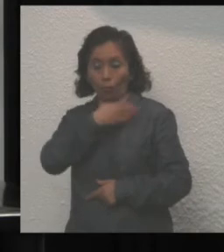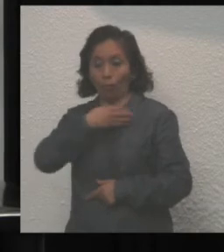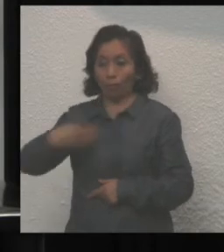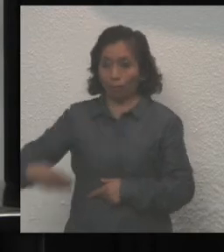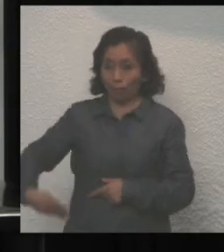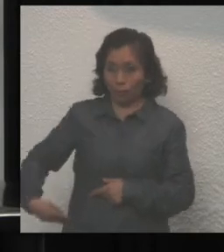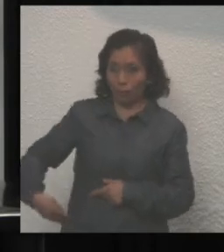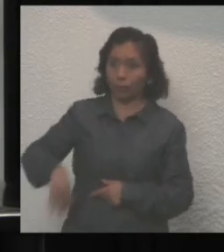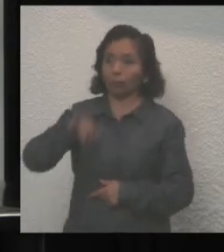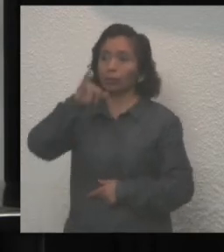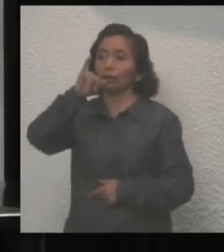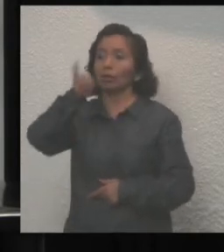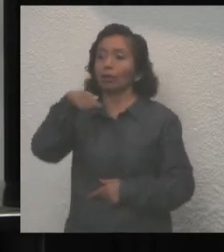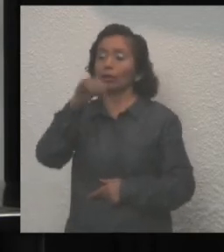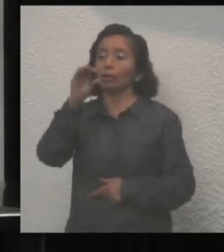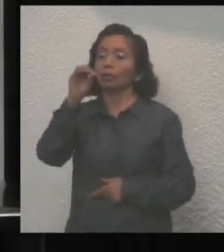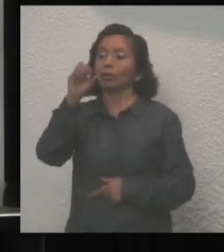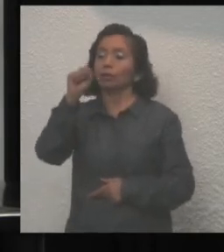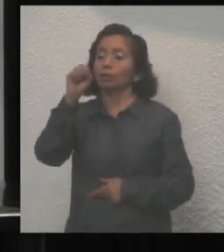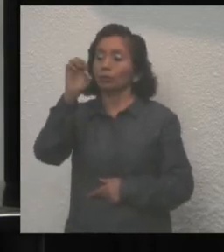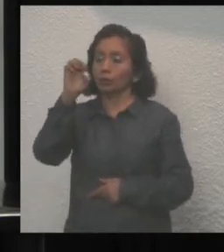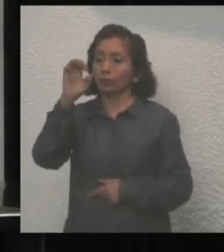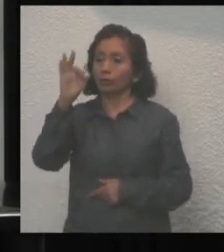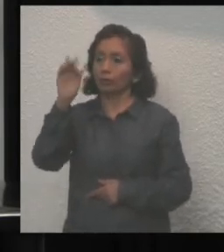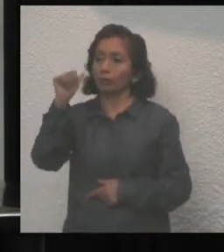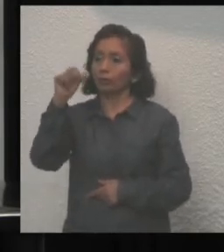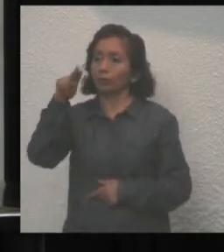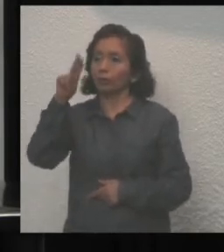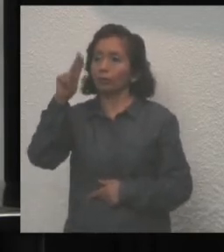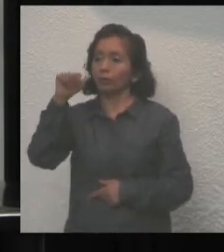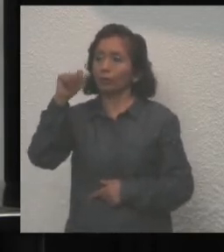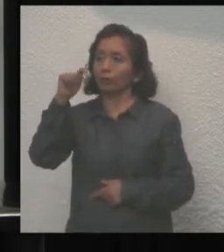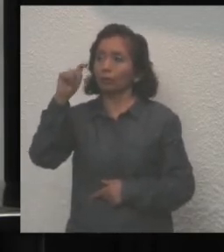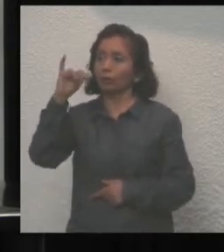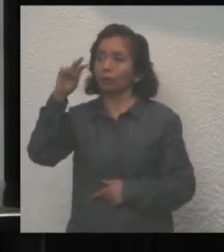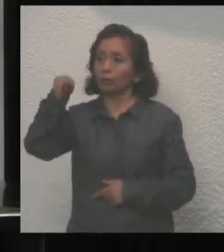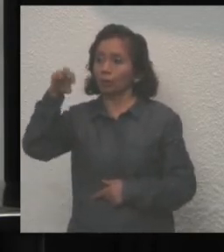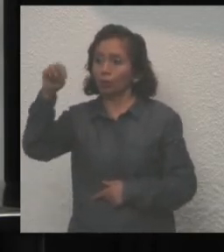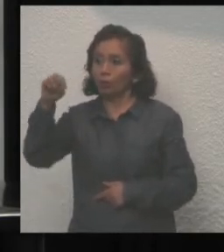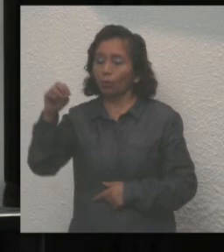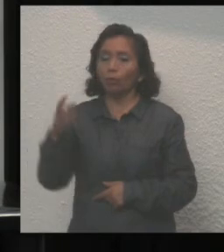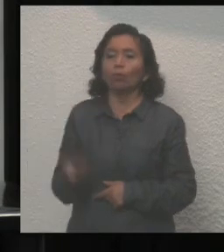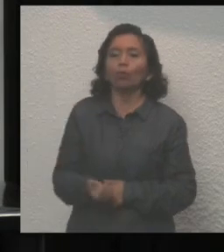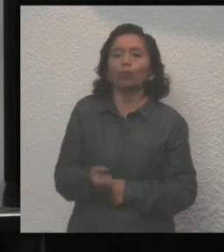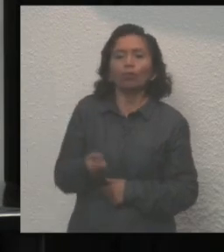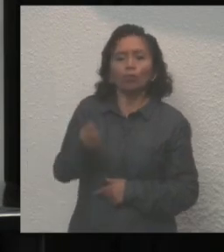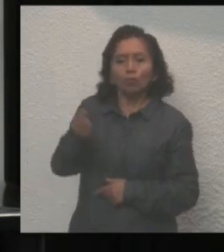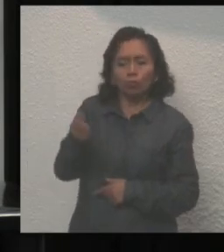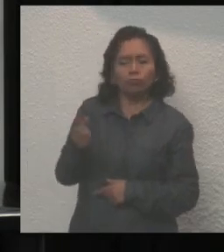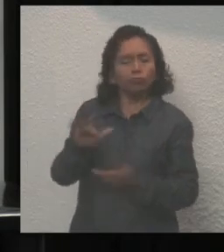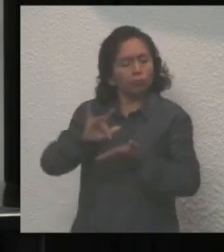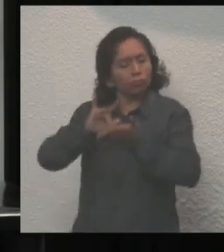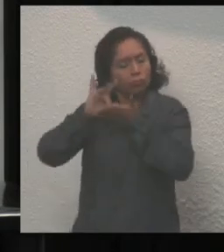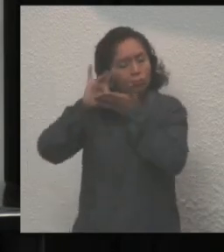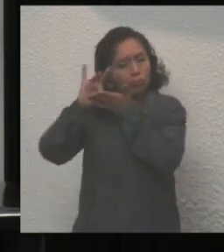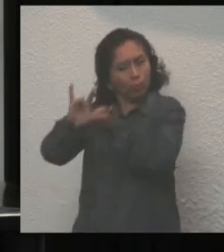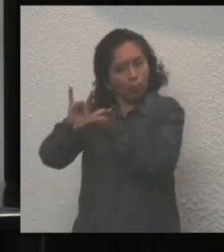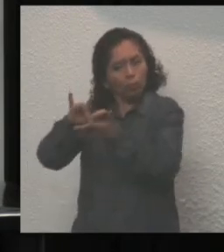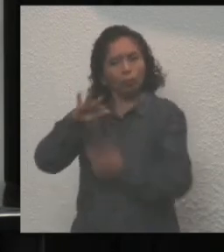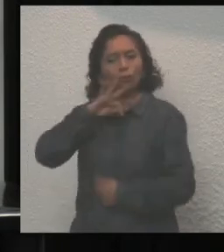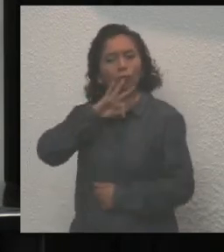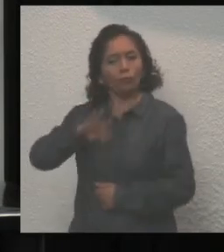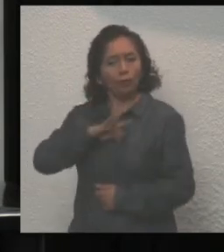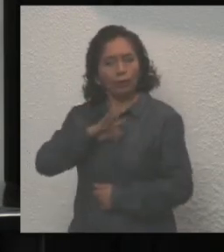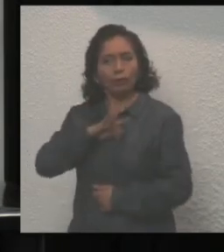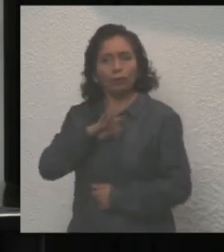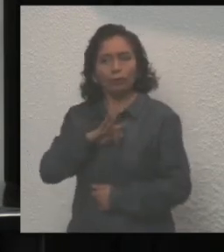licenciado José Faustino Huicapa Alcocer, a través de mi conducto le envían todo su respaldo, una felicitación